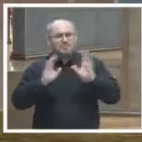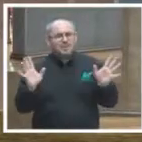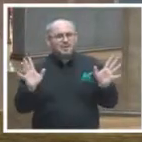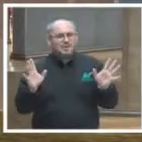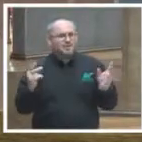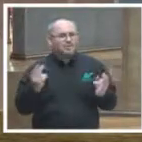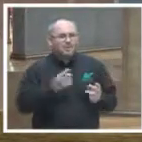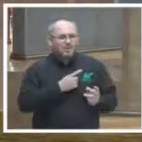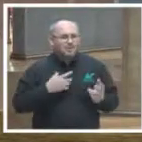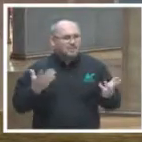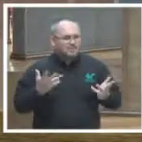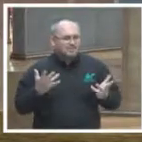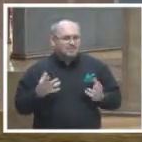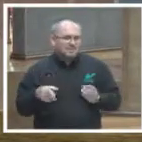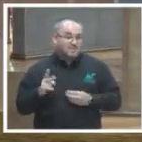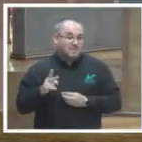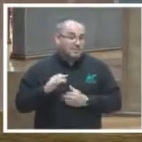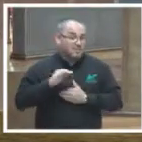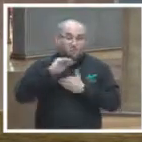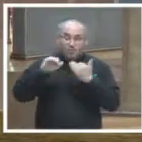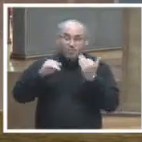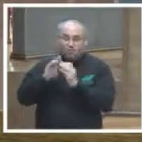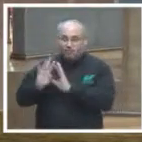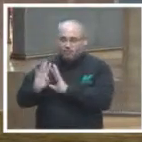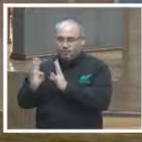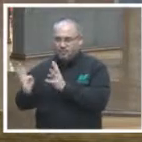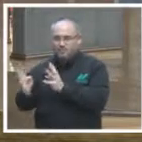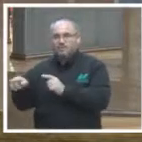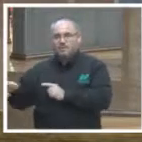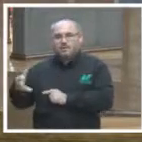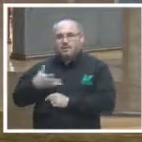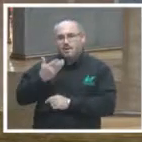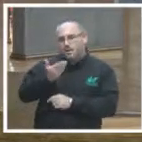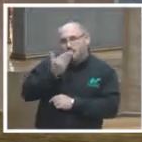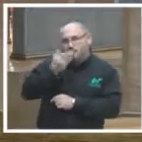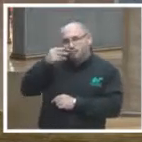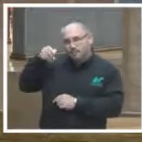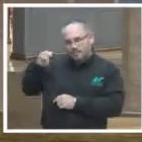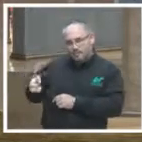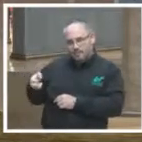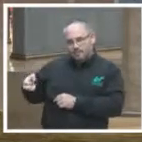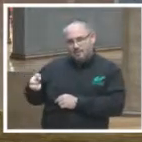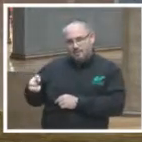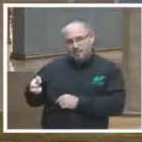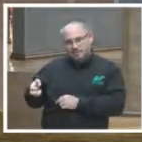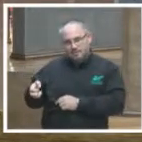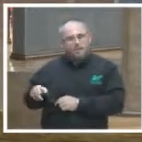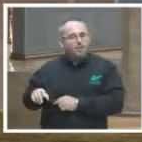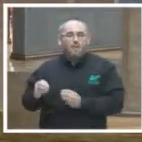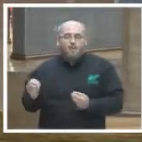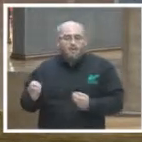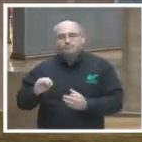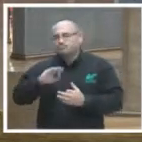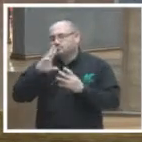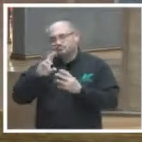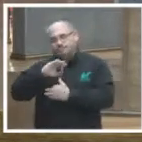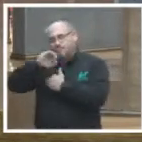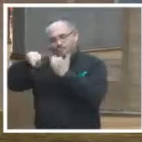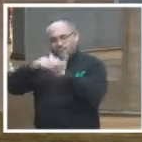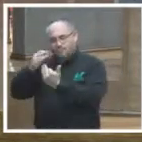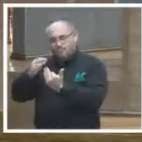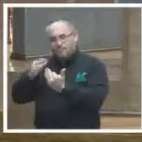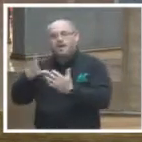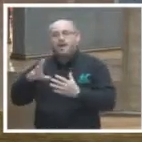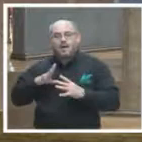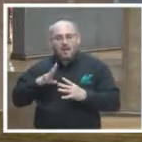embargo no todos los tribunales tienen esas prácticas y es más no todo el tribunal electoral y a veces hay que